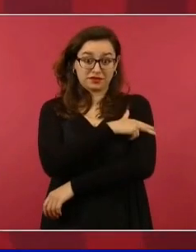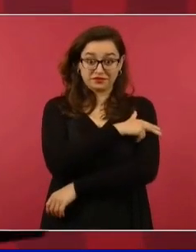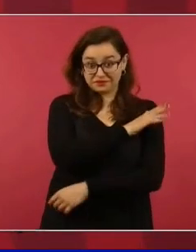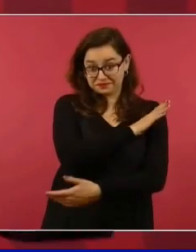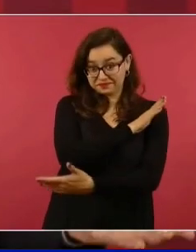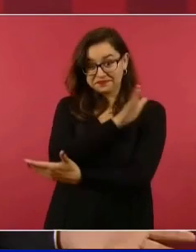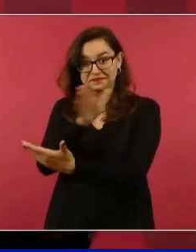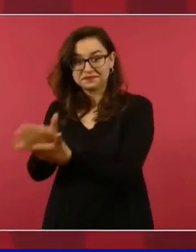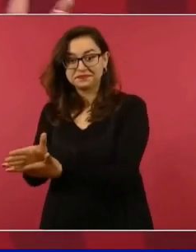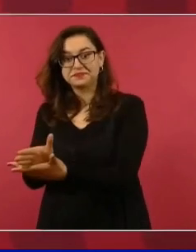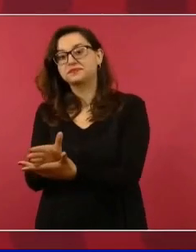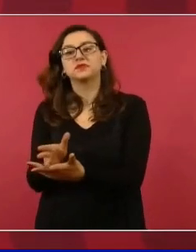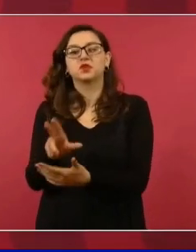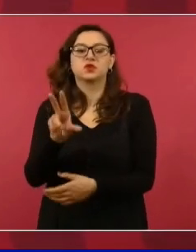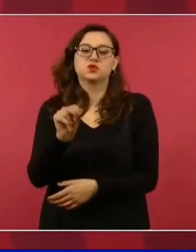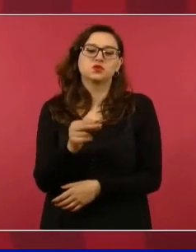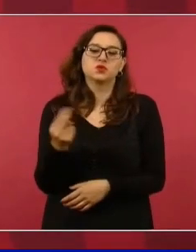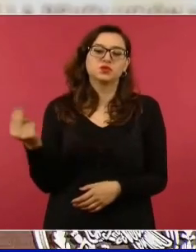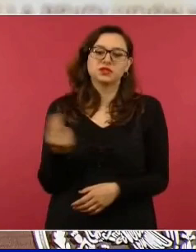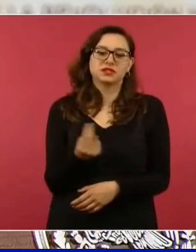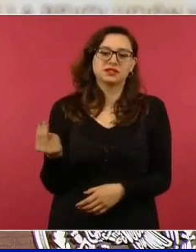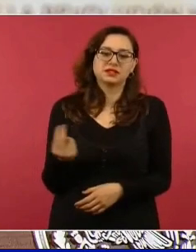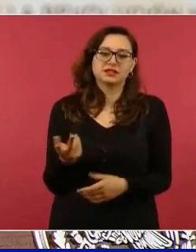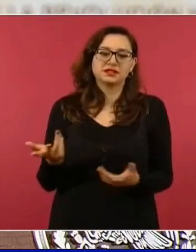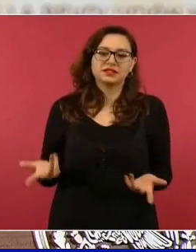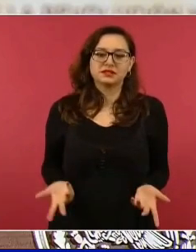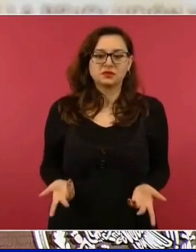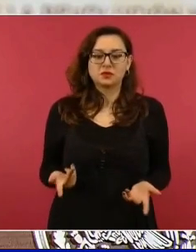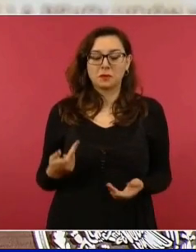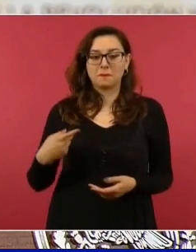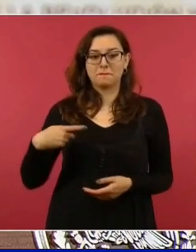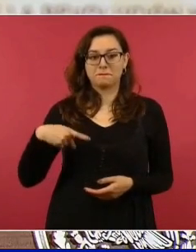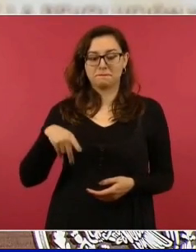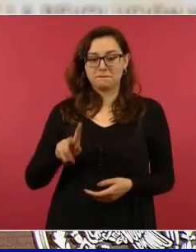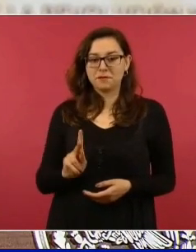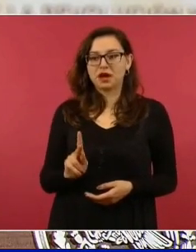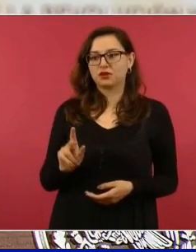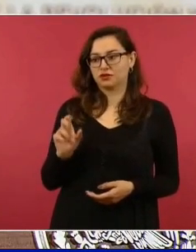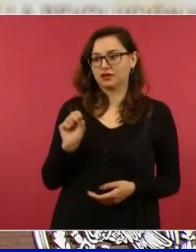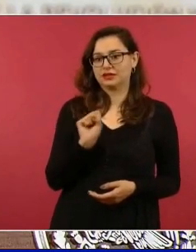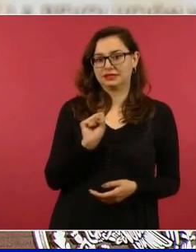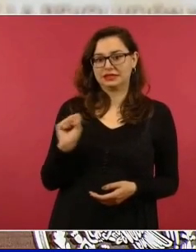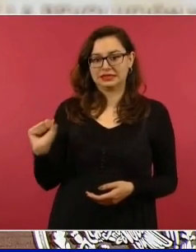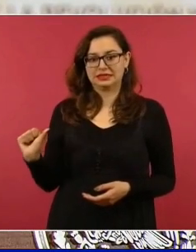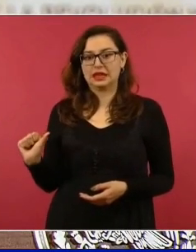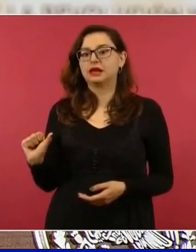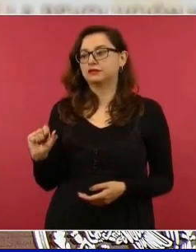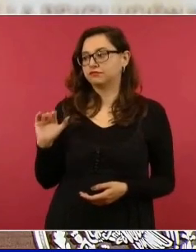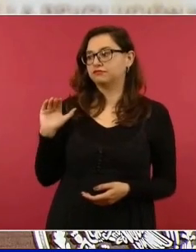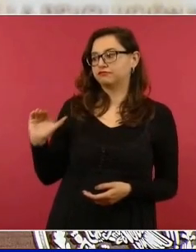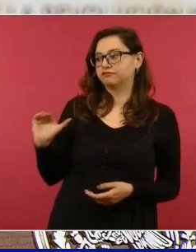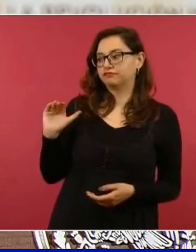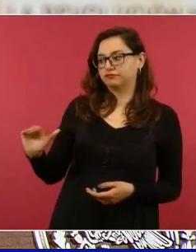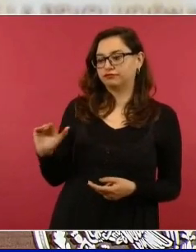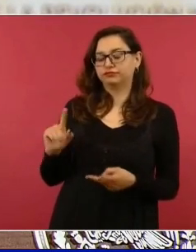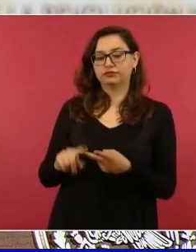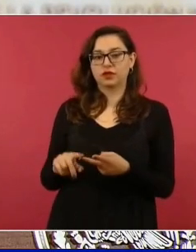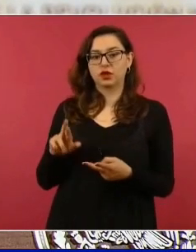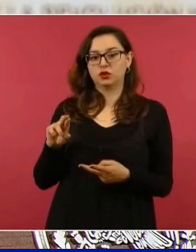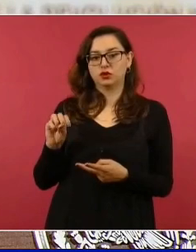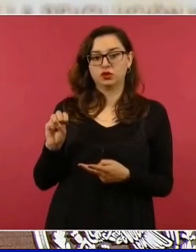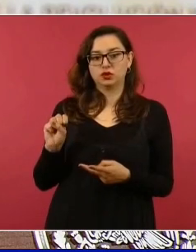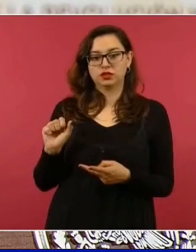es que le pedimos apoyo a la Secretaría de Seguridad Pública, a Rosa Isela,